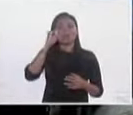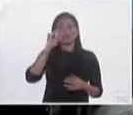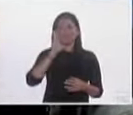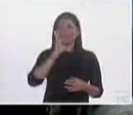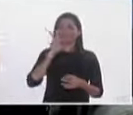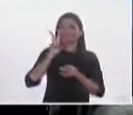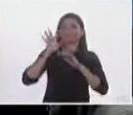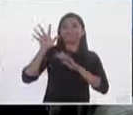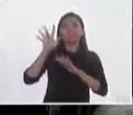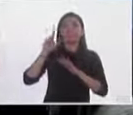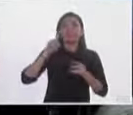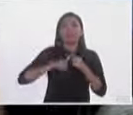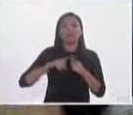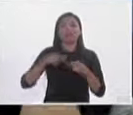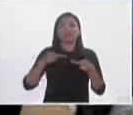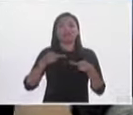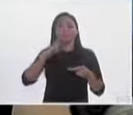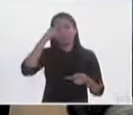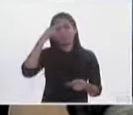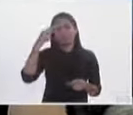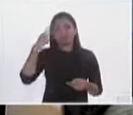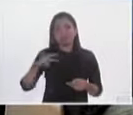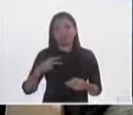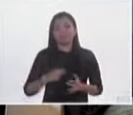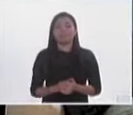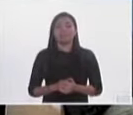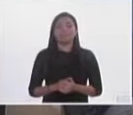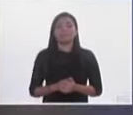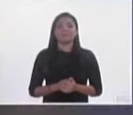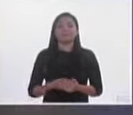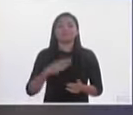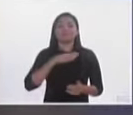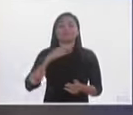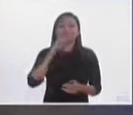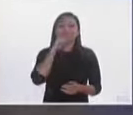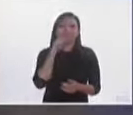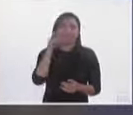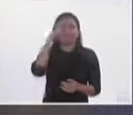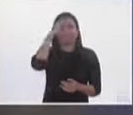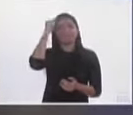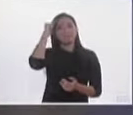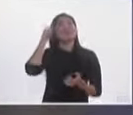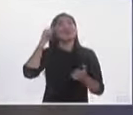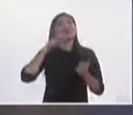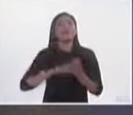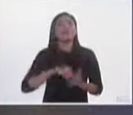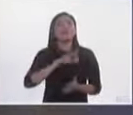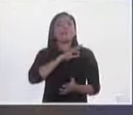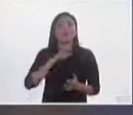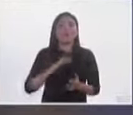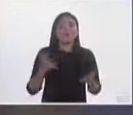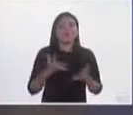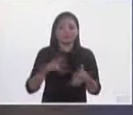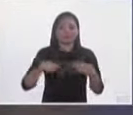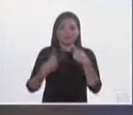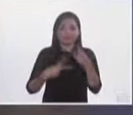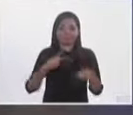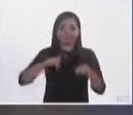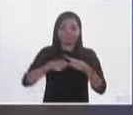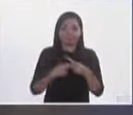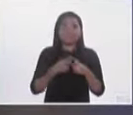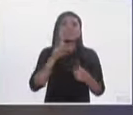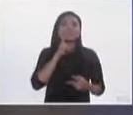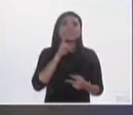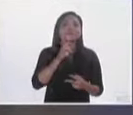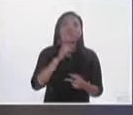político electoral mexicano, doctor? Bueno, yo creo que lo que podemos empezar a ver es,